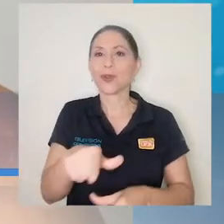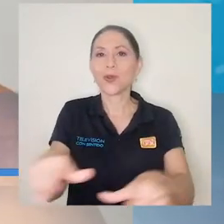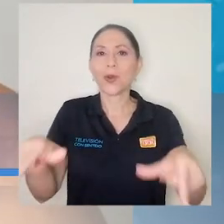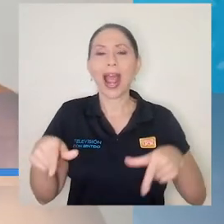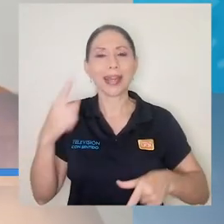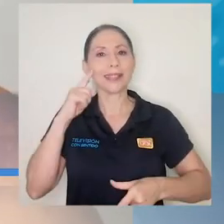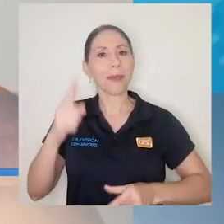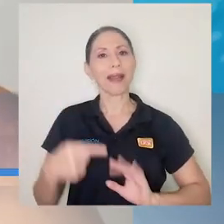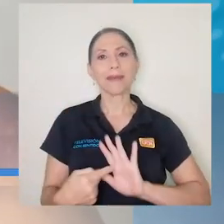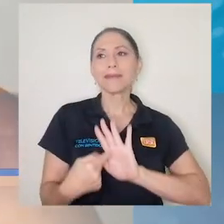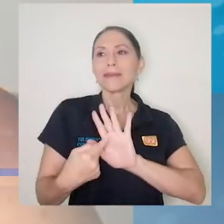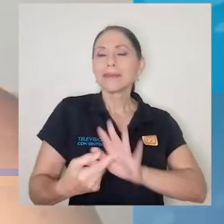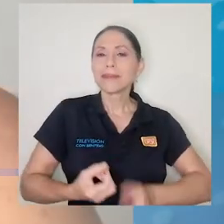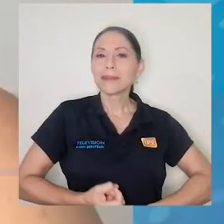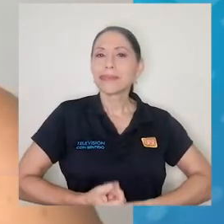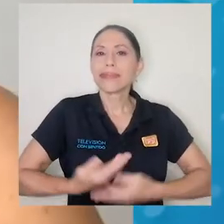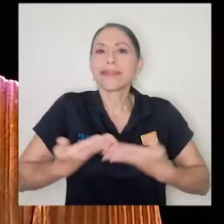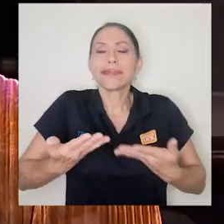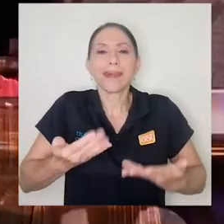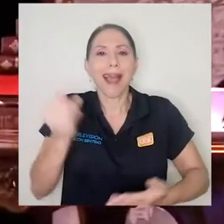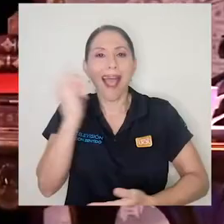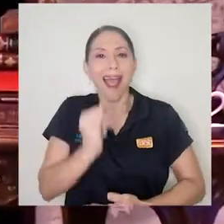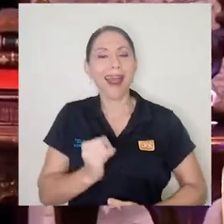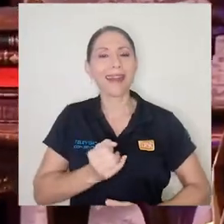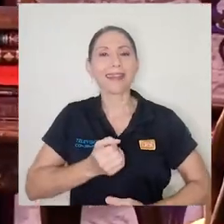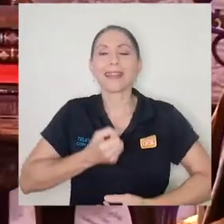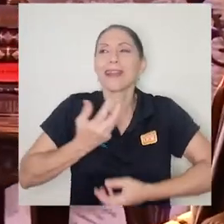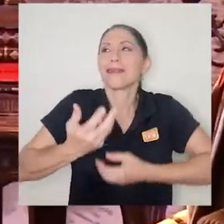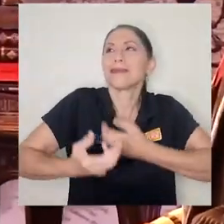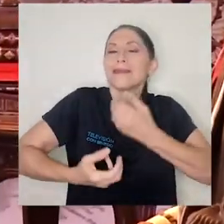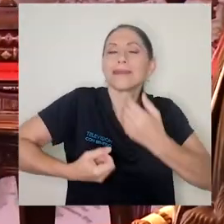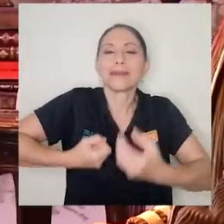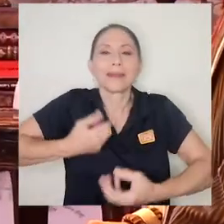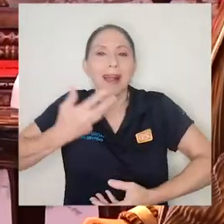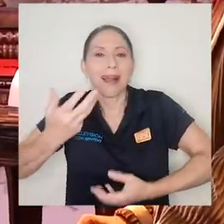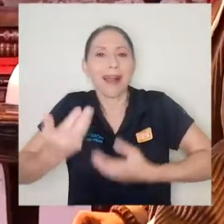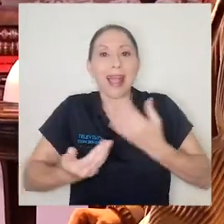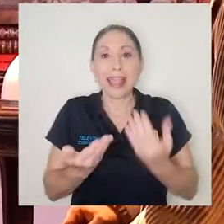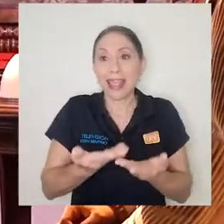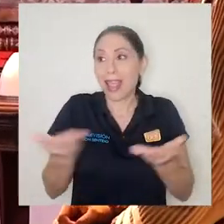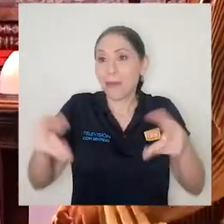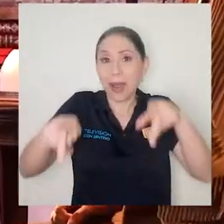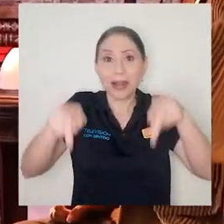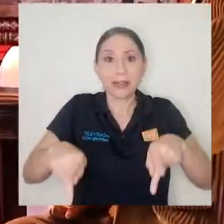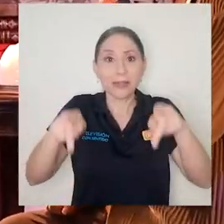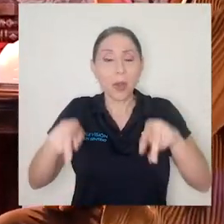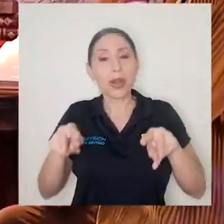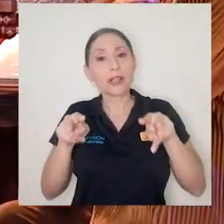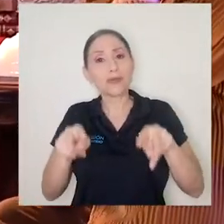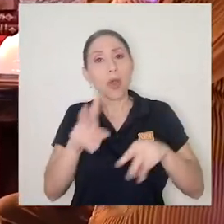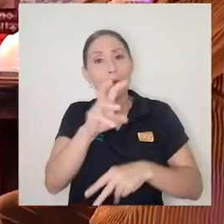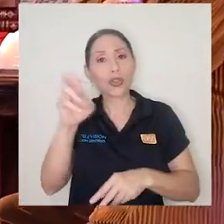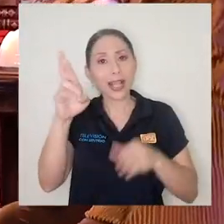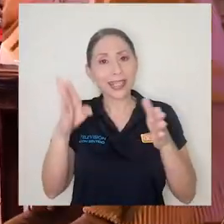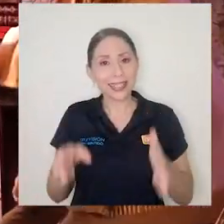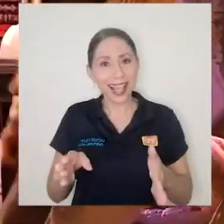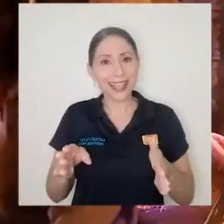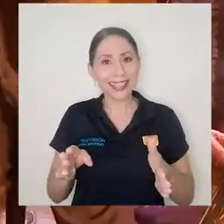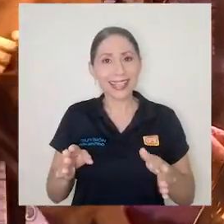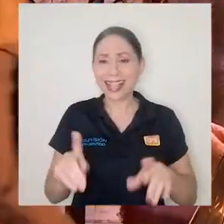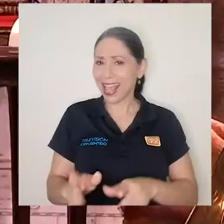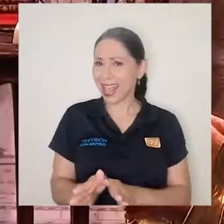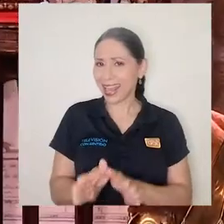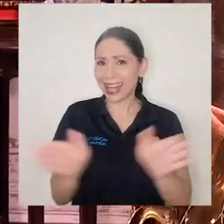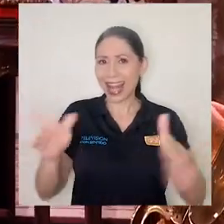exponer nuestro arte, donde hacer que el público costarricense y de la región latinoamericana en general